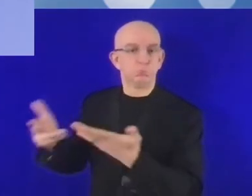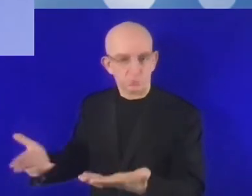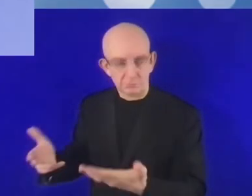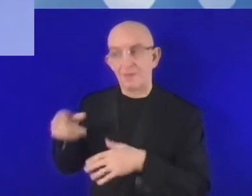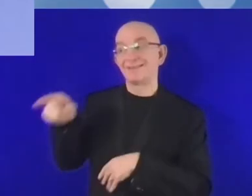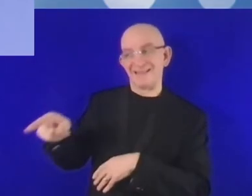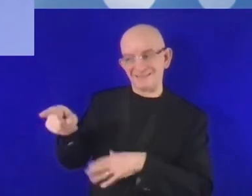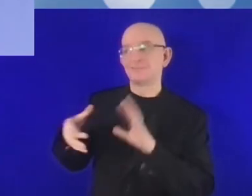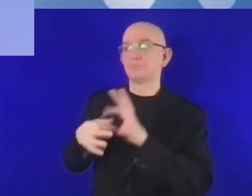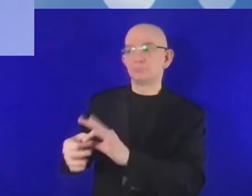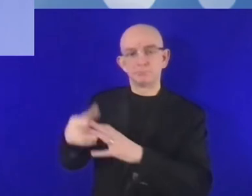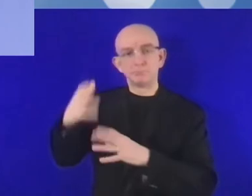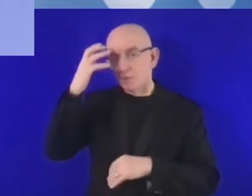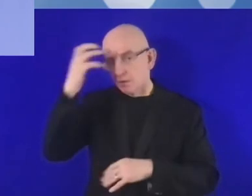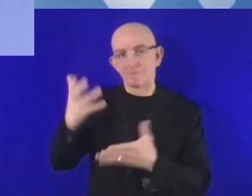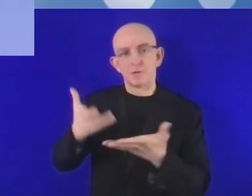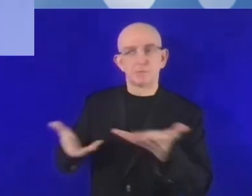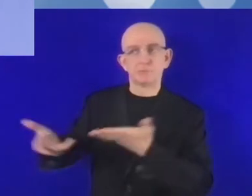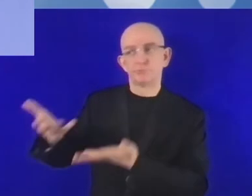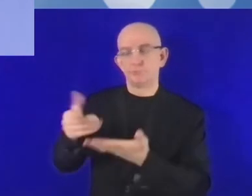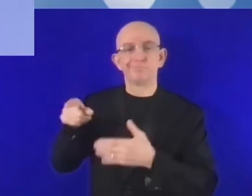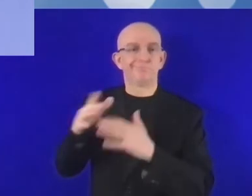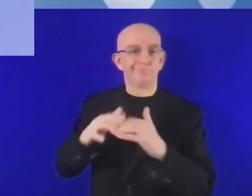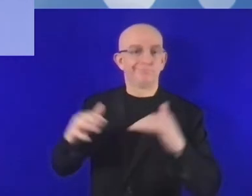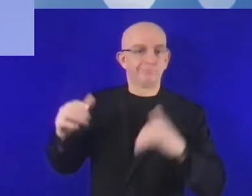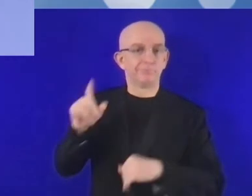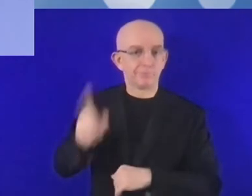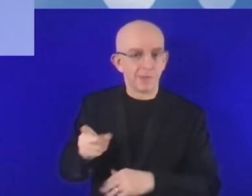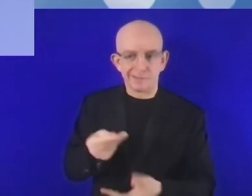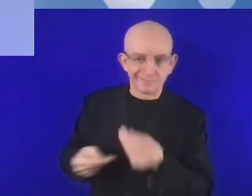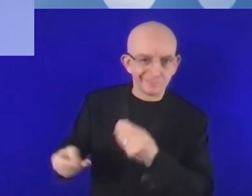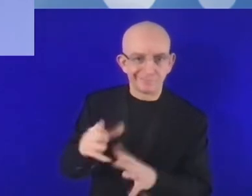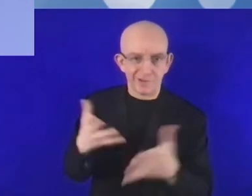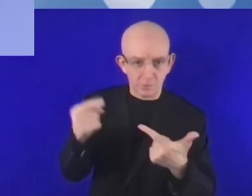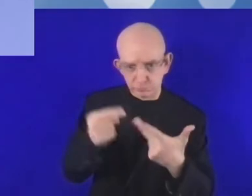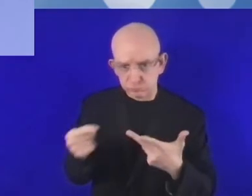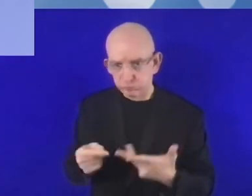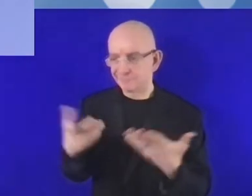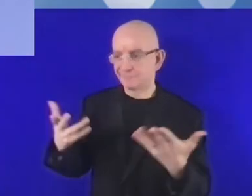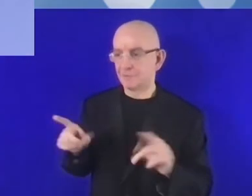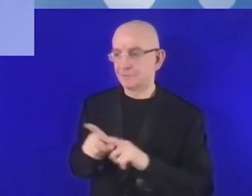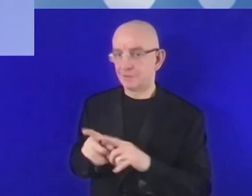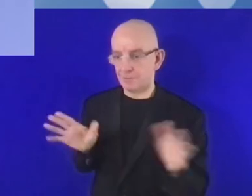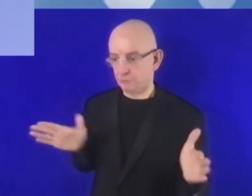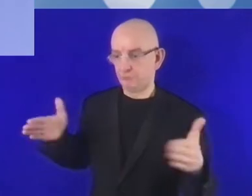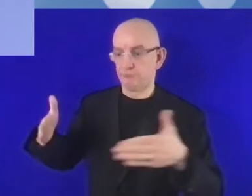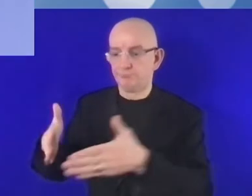relevancia. Los gobiernos deberían saber hacer frente a los